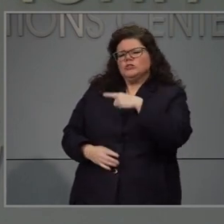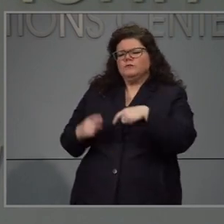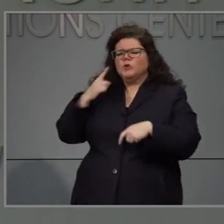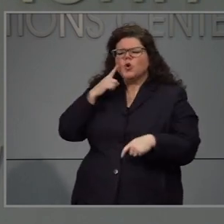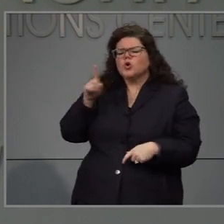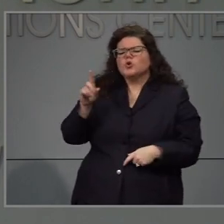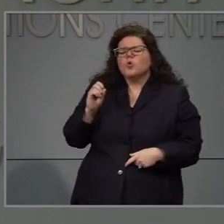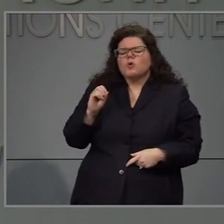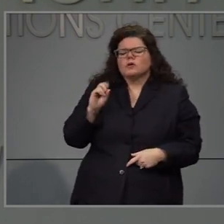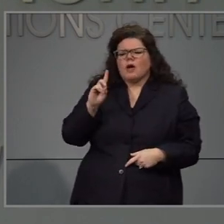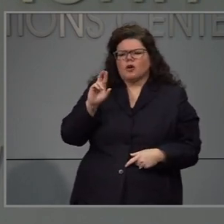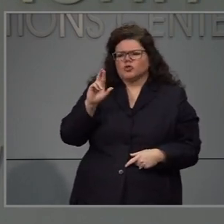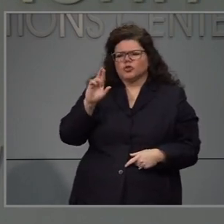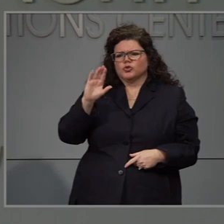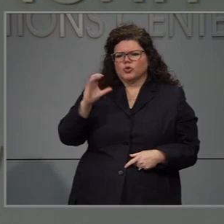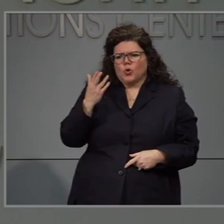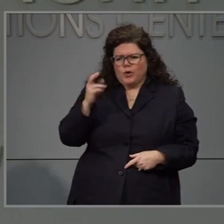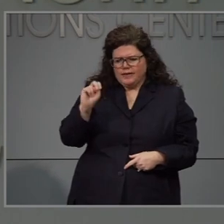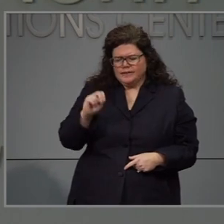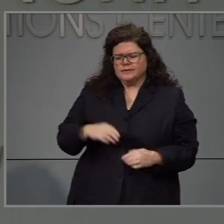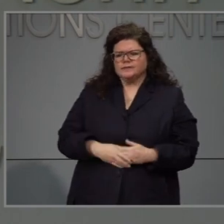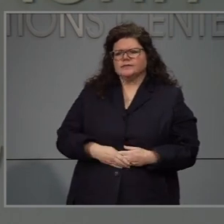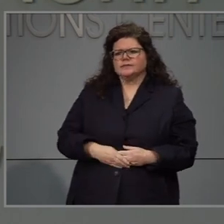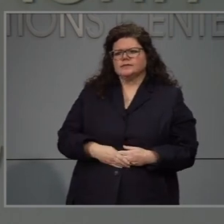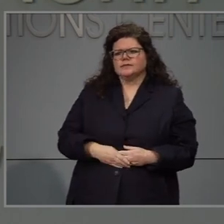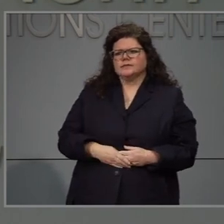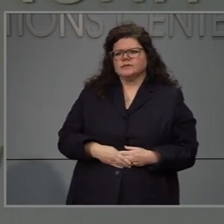Esta pregunta es para usted o para la doctora Cawain.